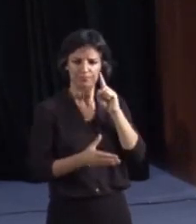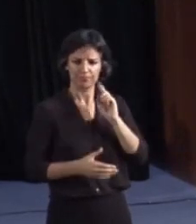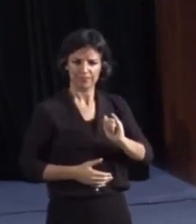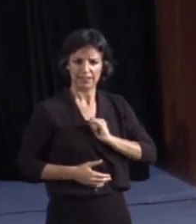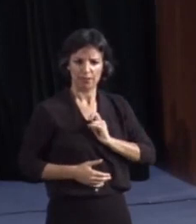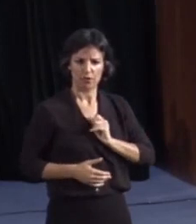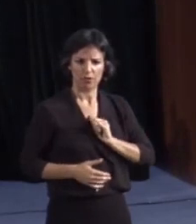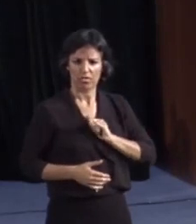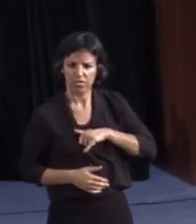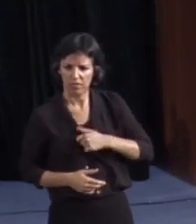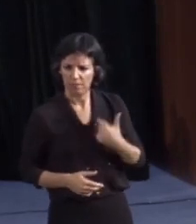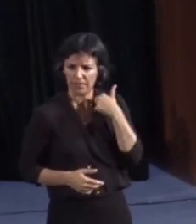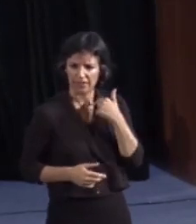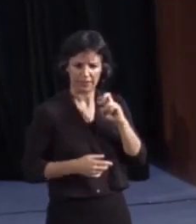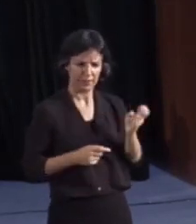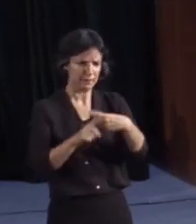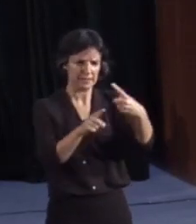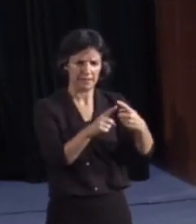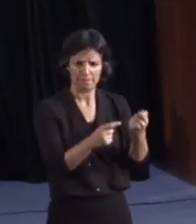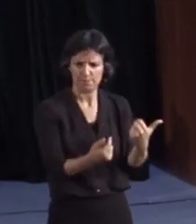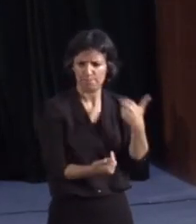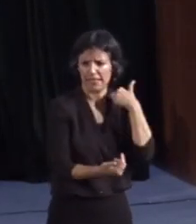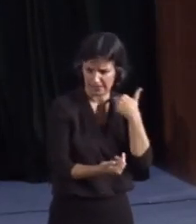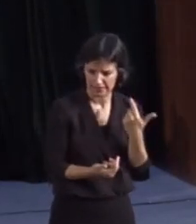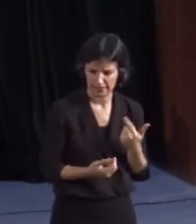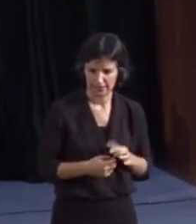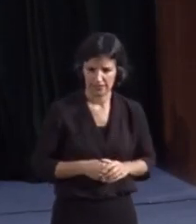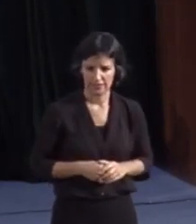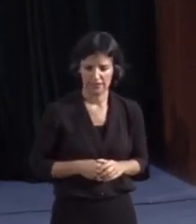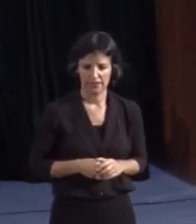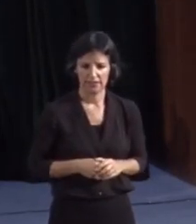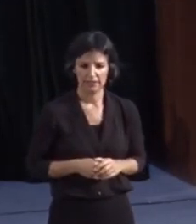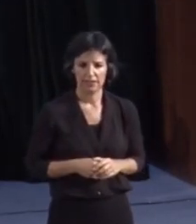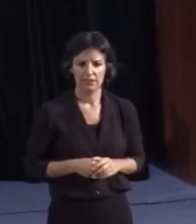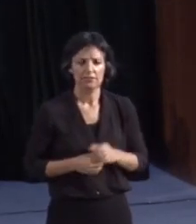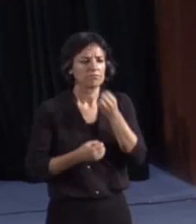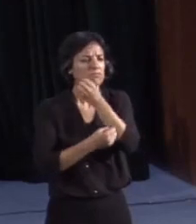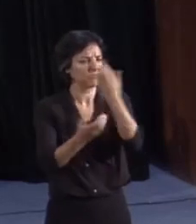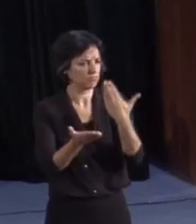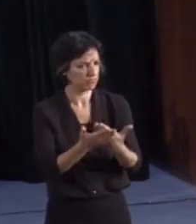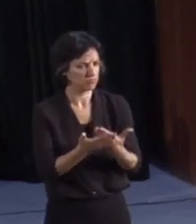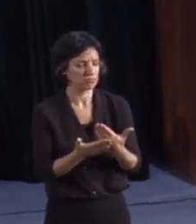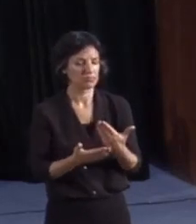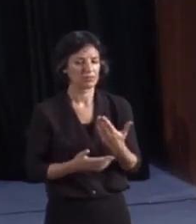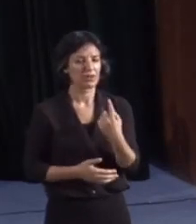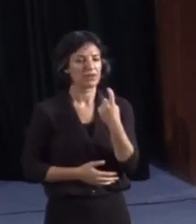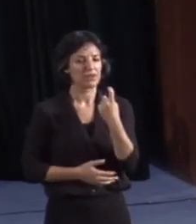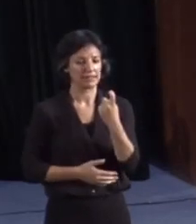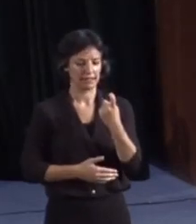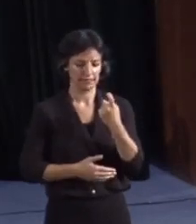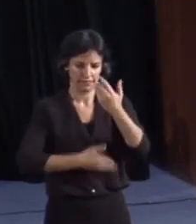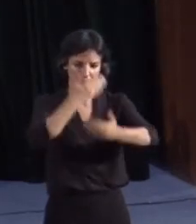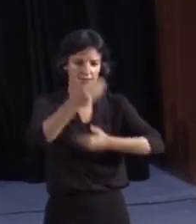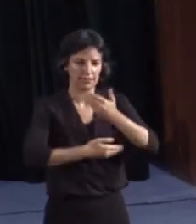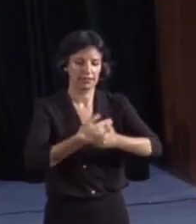También quisiera poner de manifiesto que hay que avanzar en la igualdad de